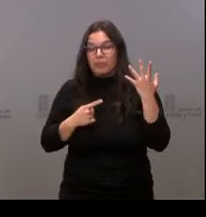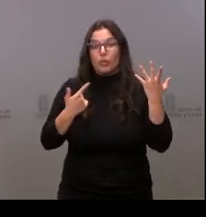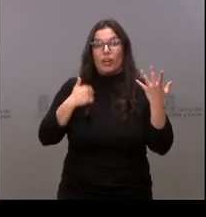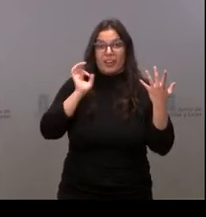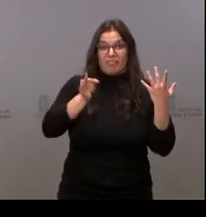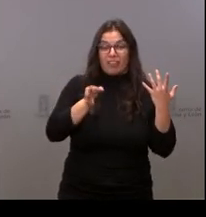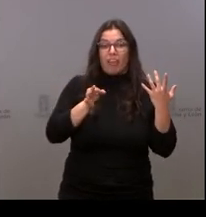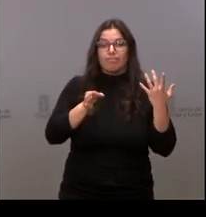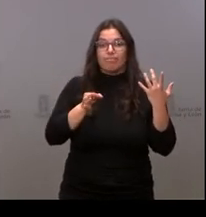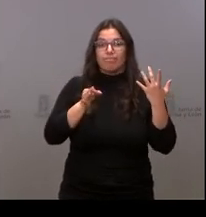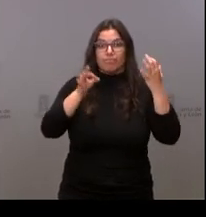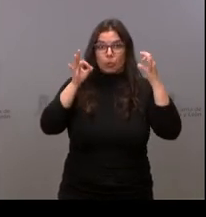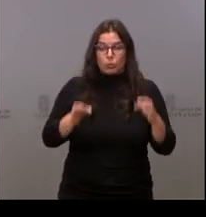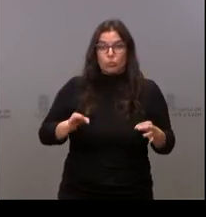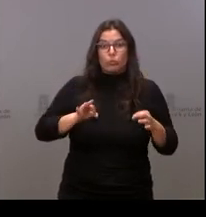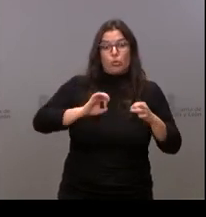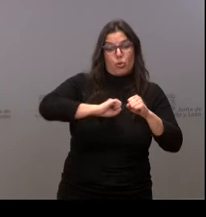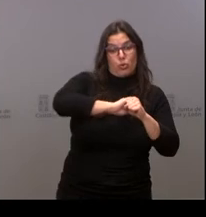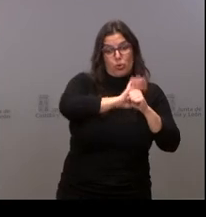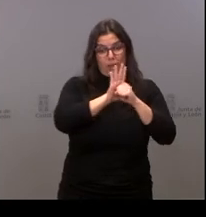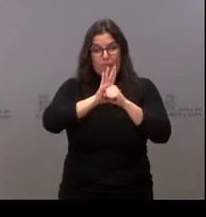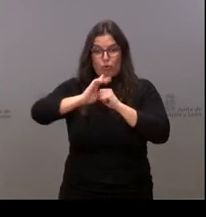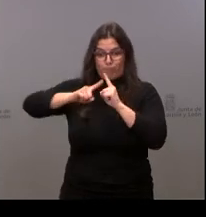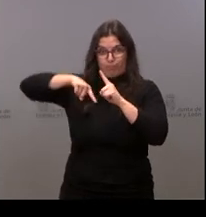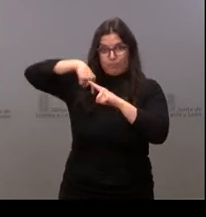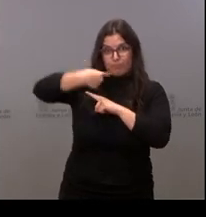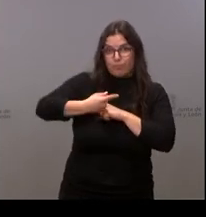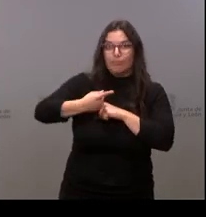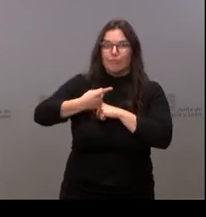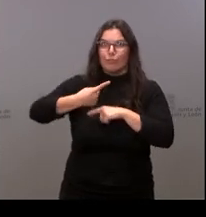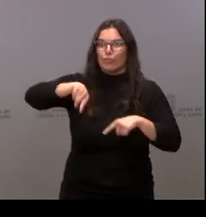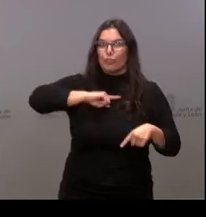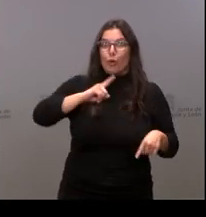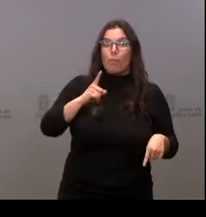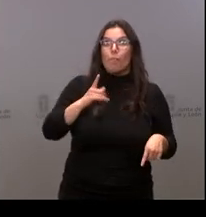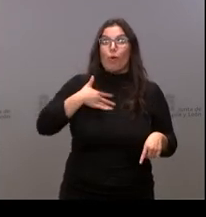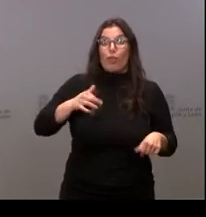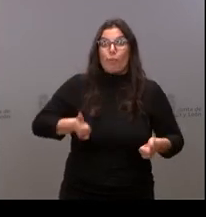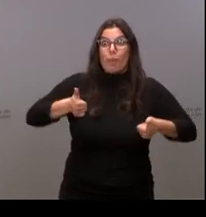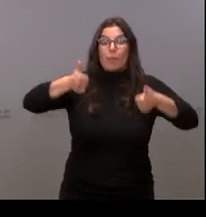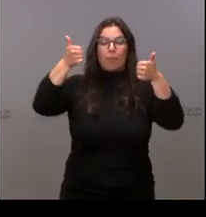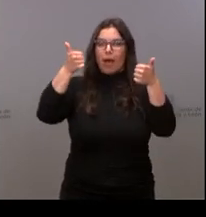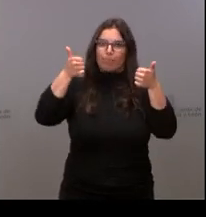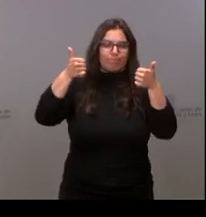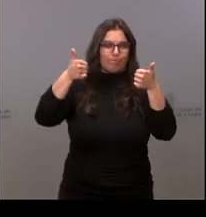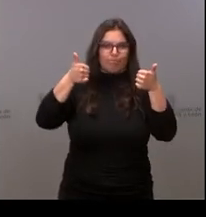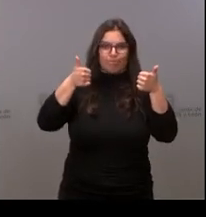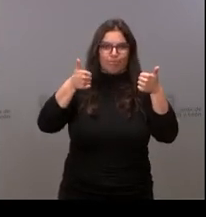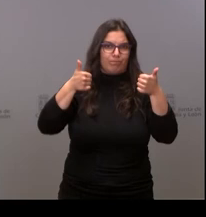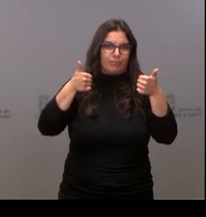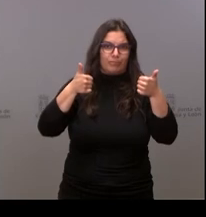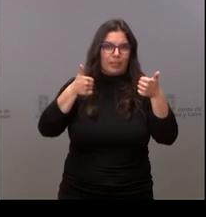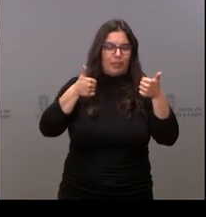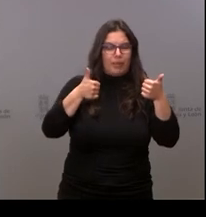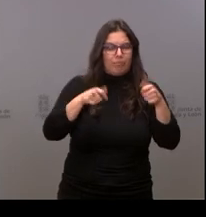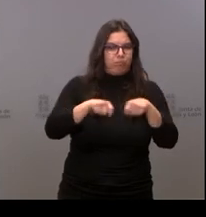pandemia ha lastrado las posibilidades que teníamos de estar, en primer lugar, entre